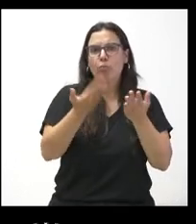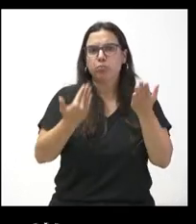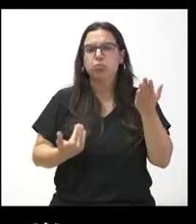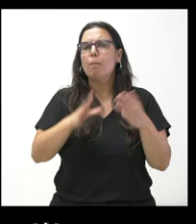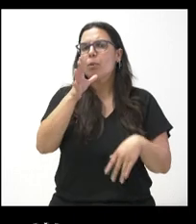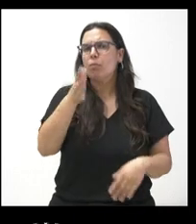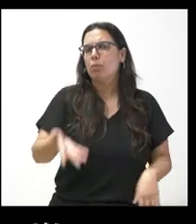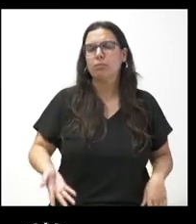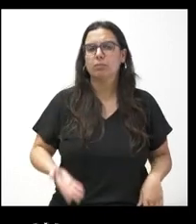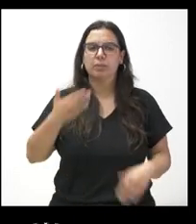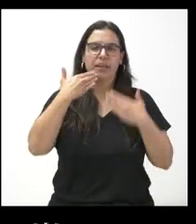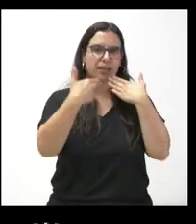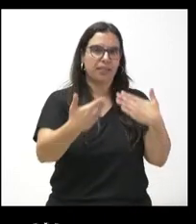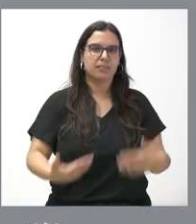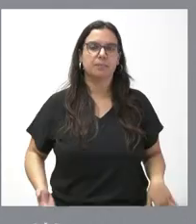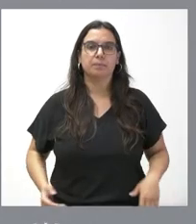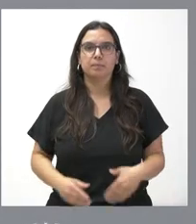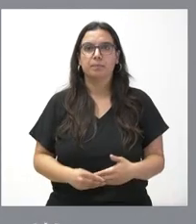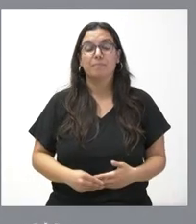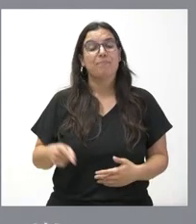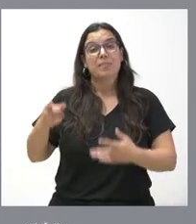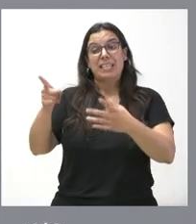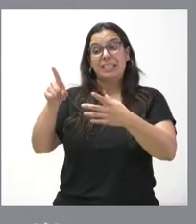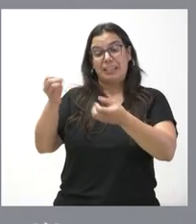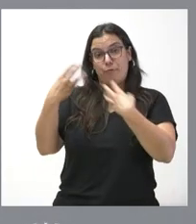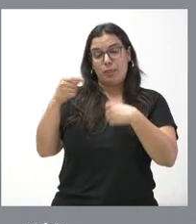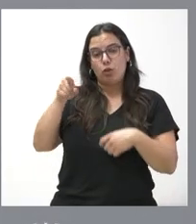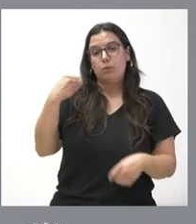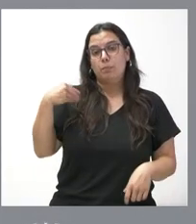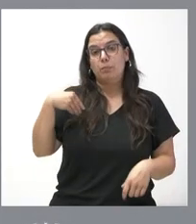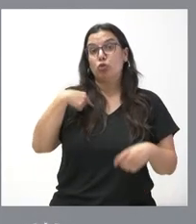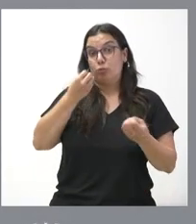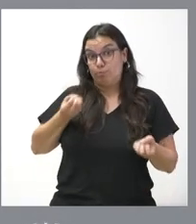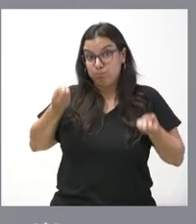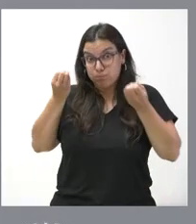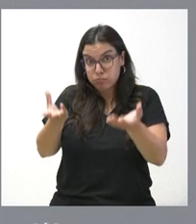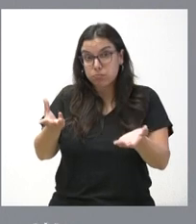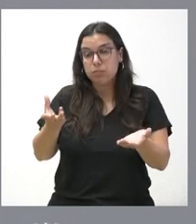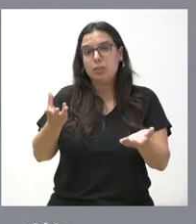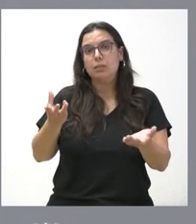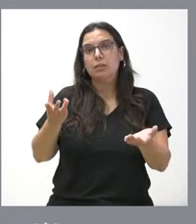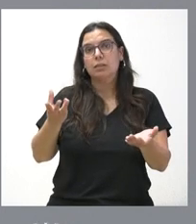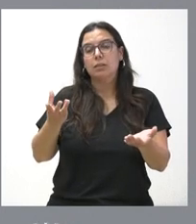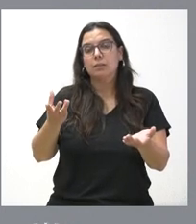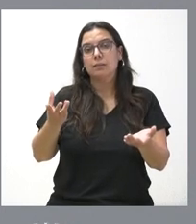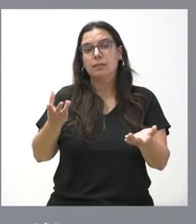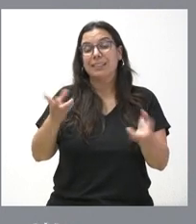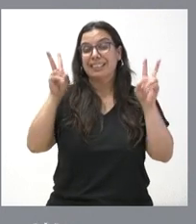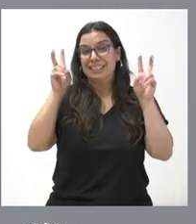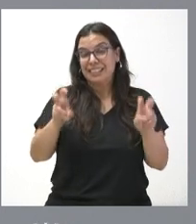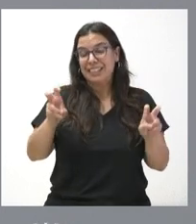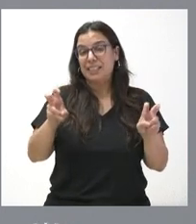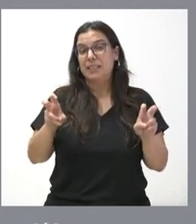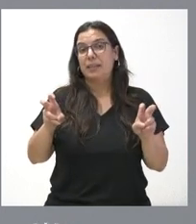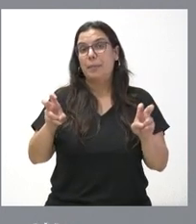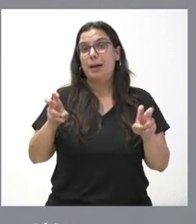fundamentales? Muchas gracias. De la información que yo le puedo ofrecer, en términos de